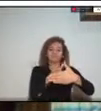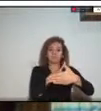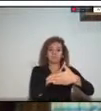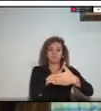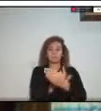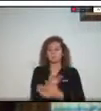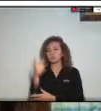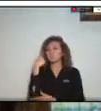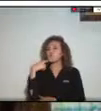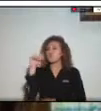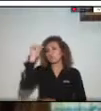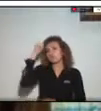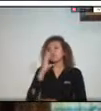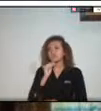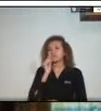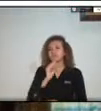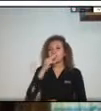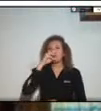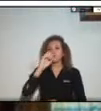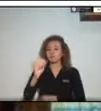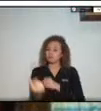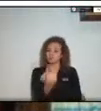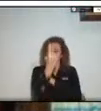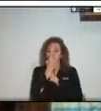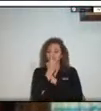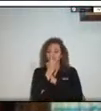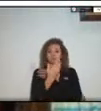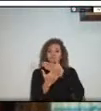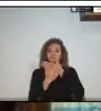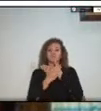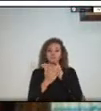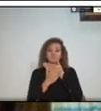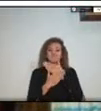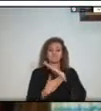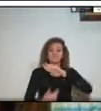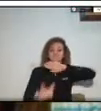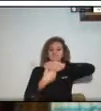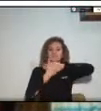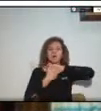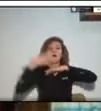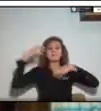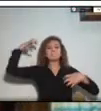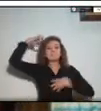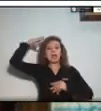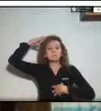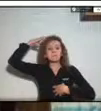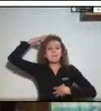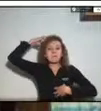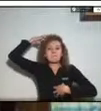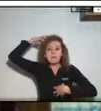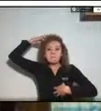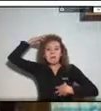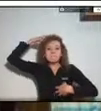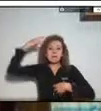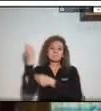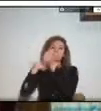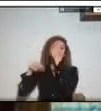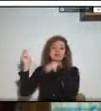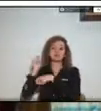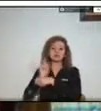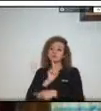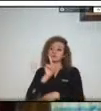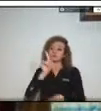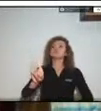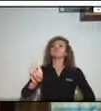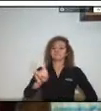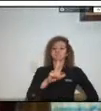se acercó a la corporación denunció la comercialización del mico fuimos hasta el lugar era un mono fraile